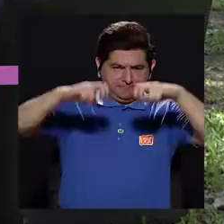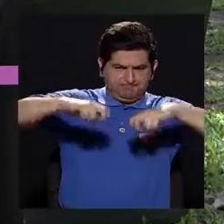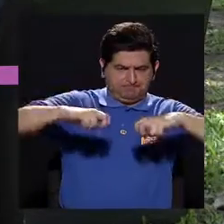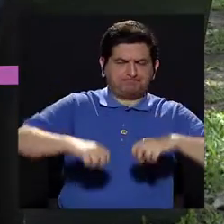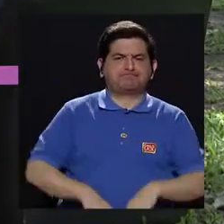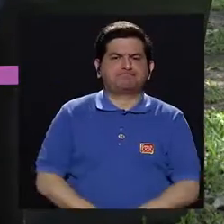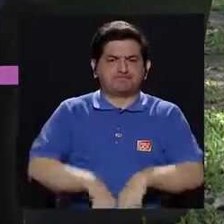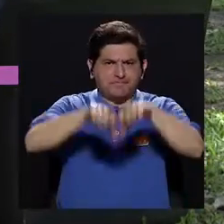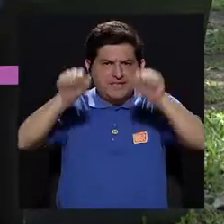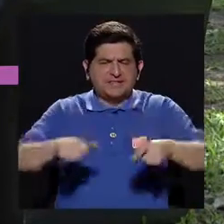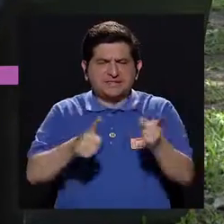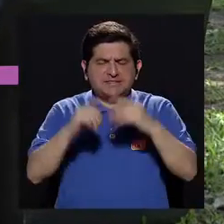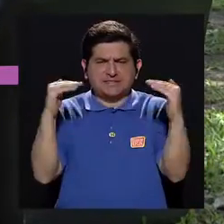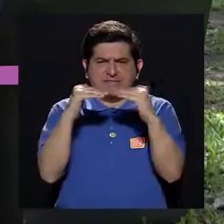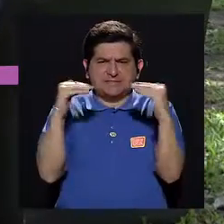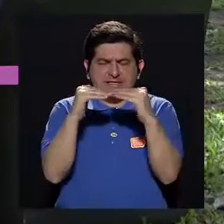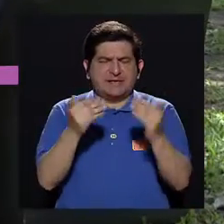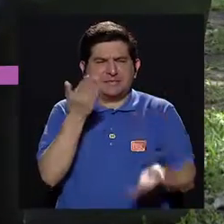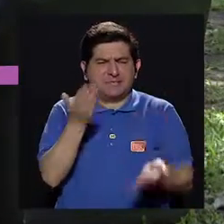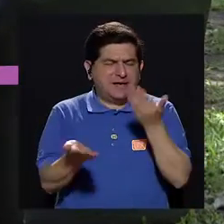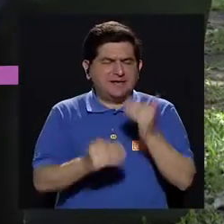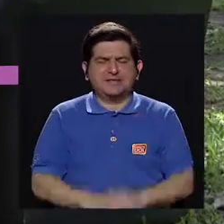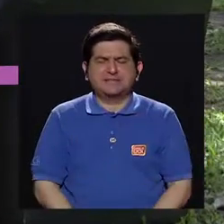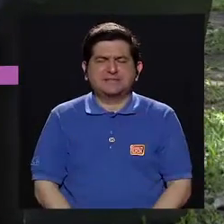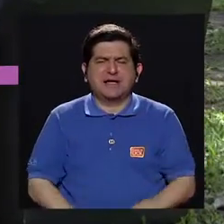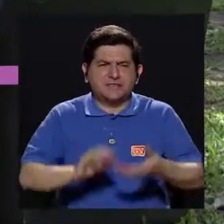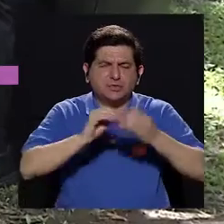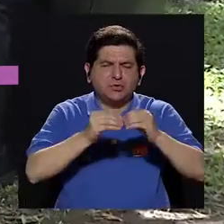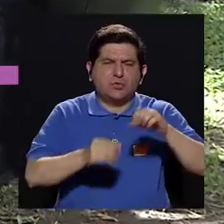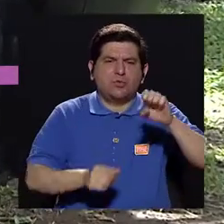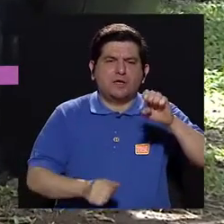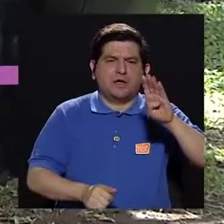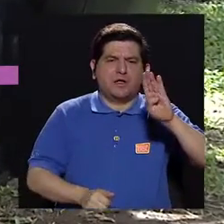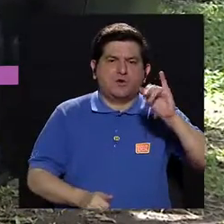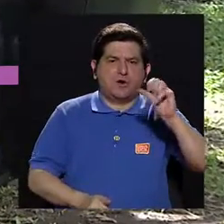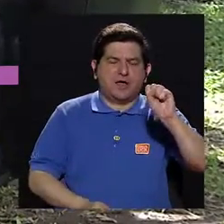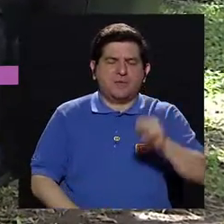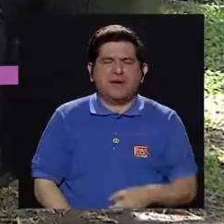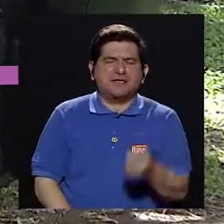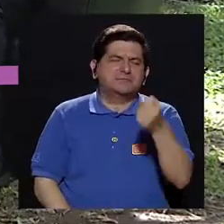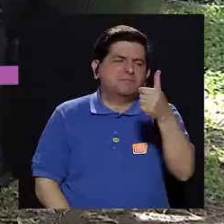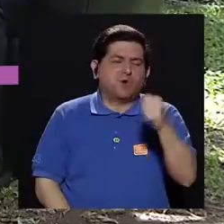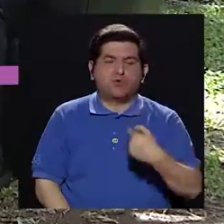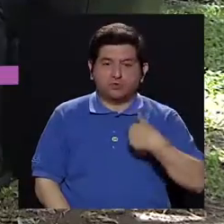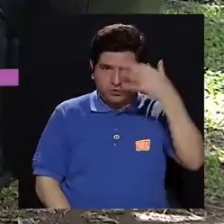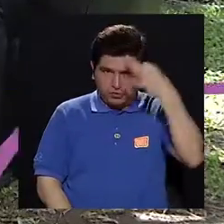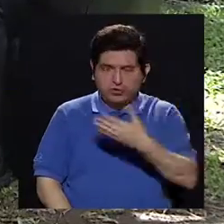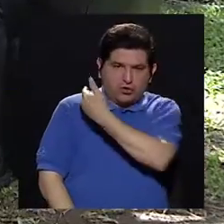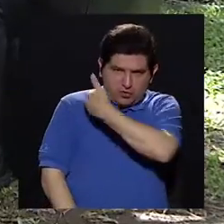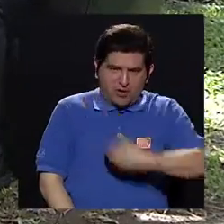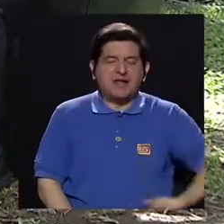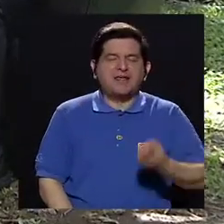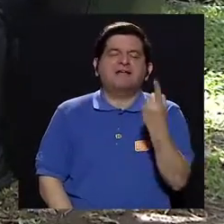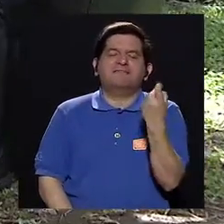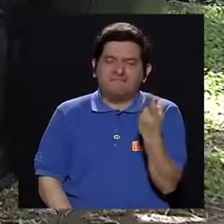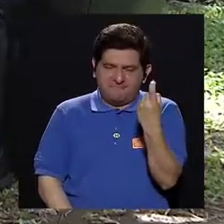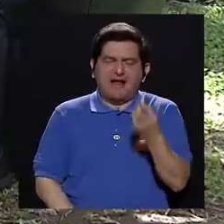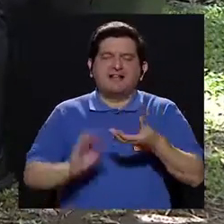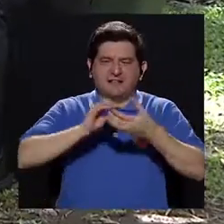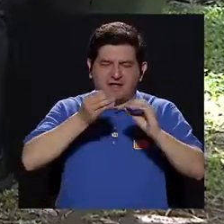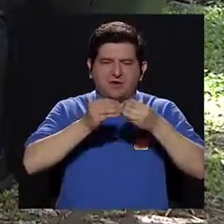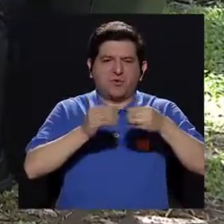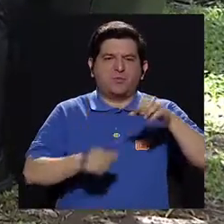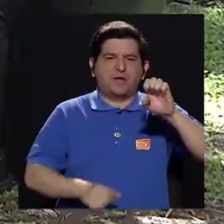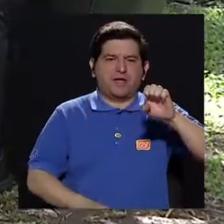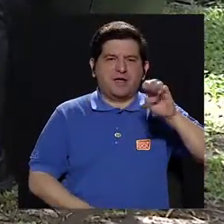a ver si el sistema en el primer nivel se quedó corto con el número de VAIS. Yo por lo menos tengo la impresión de que en Heredia se quedó corto con el